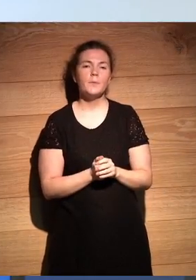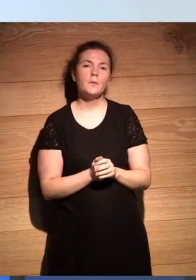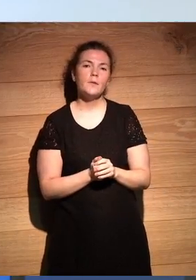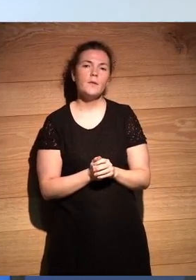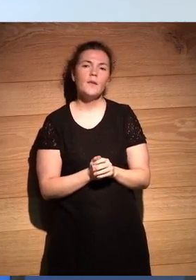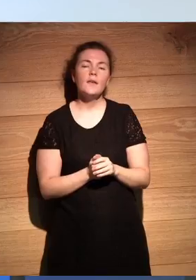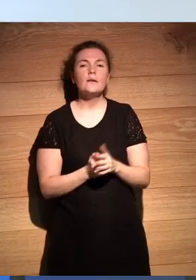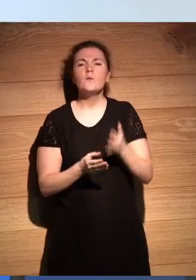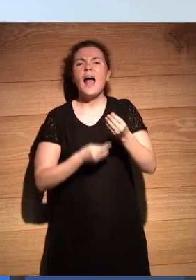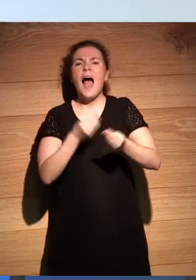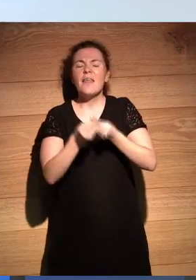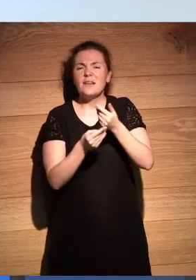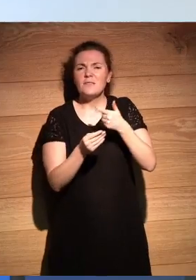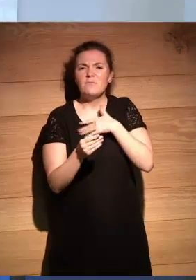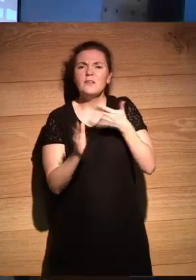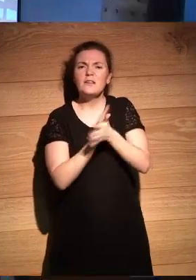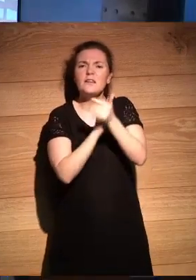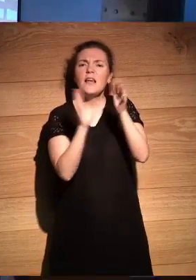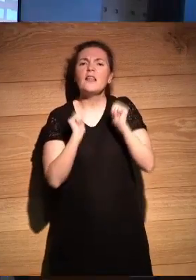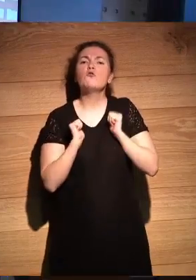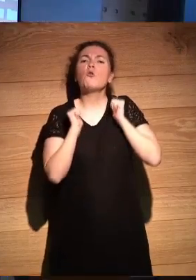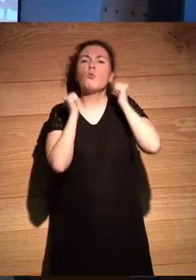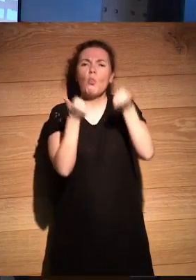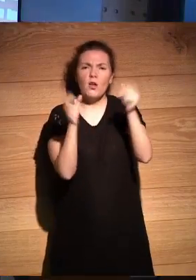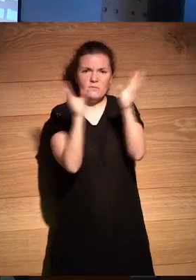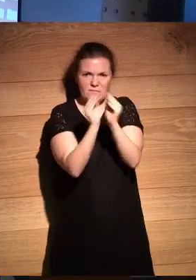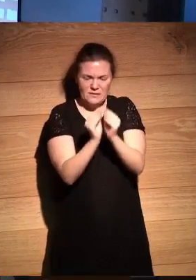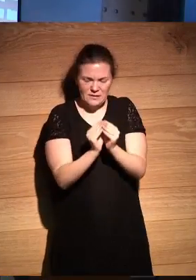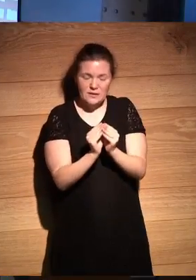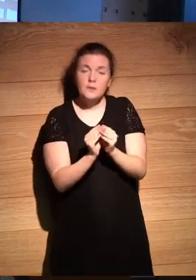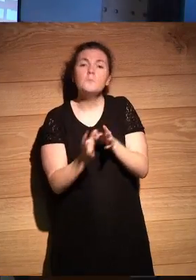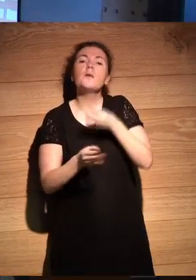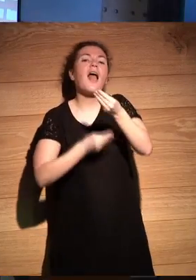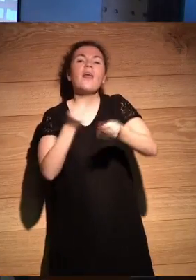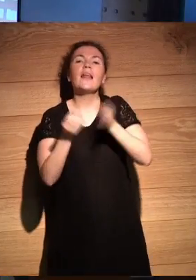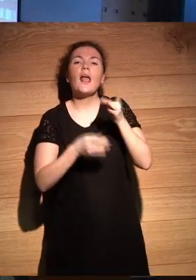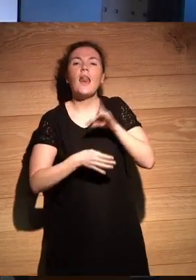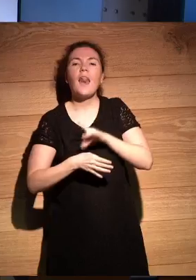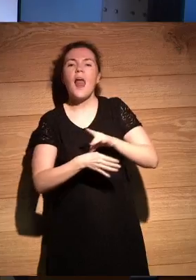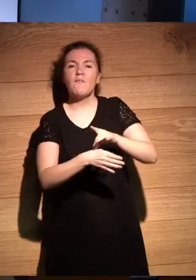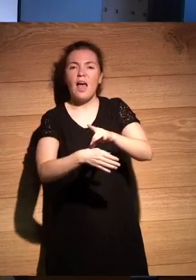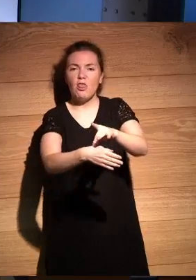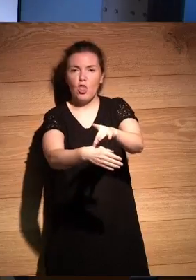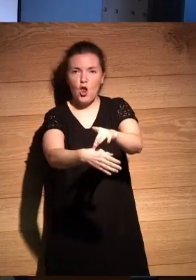hacer como una brevísima introducción decir que lo que vamos a hacer es una navegación